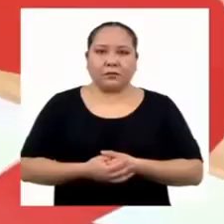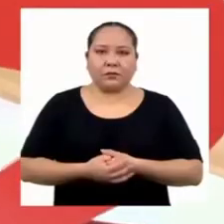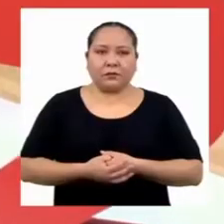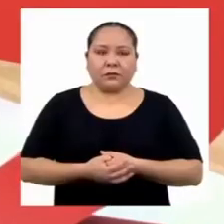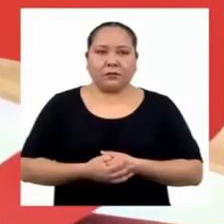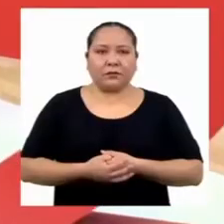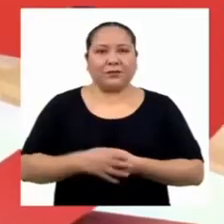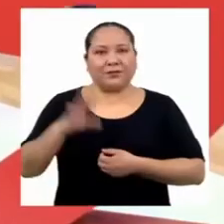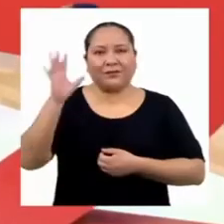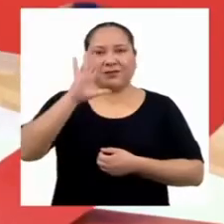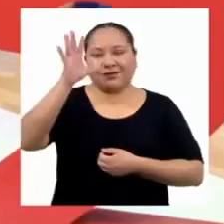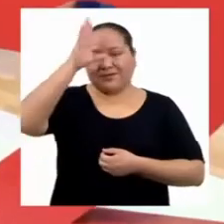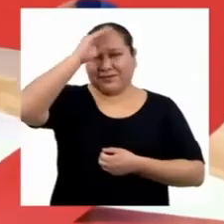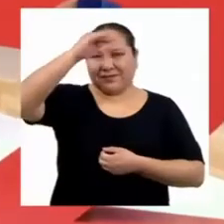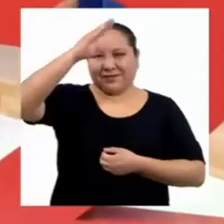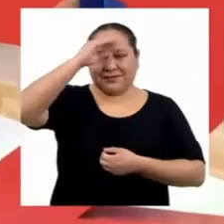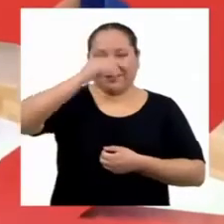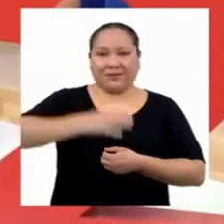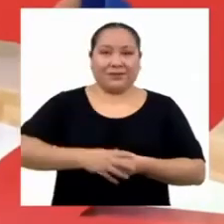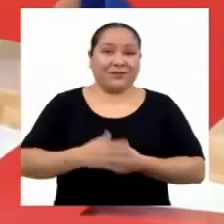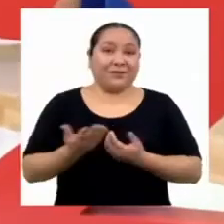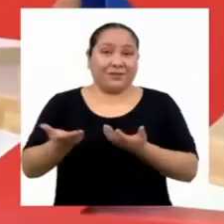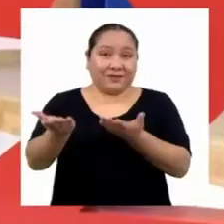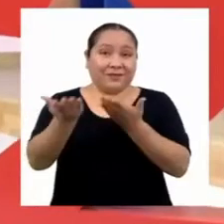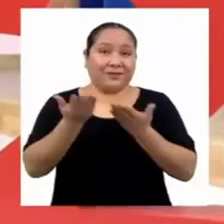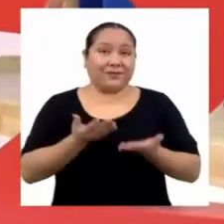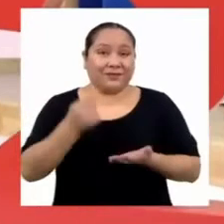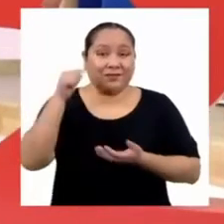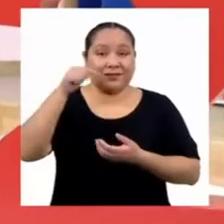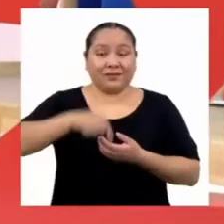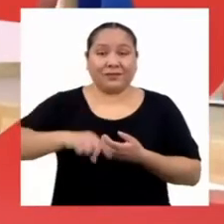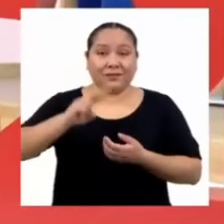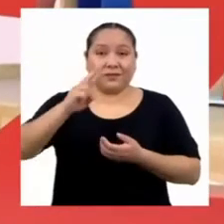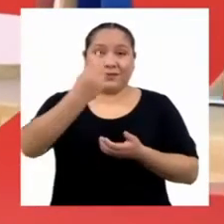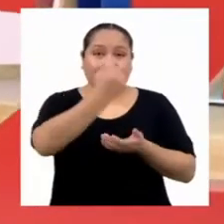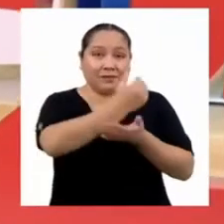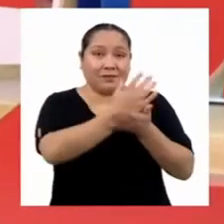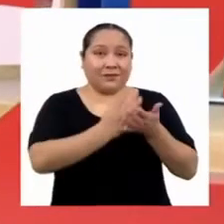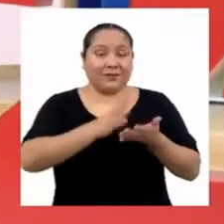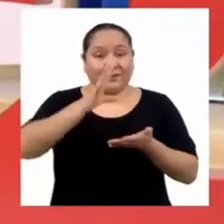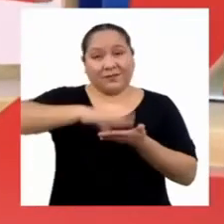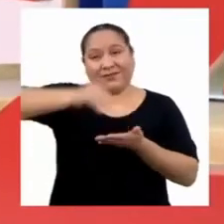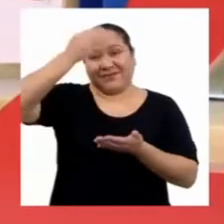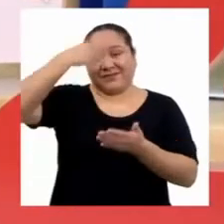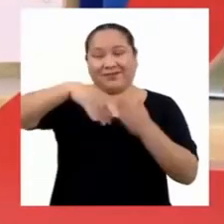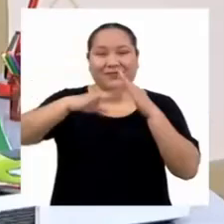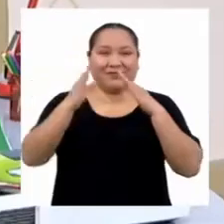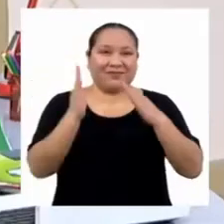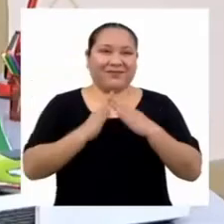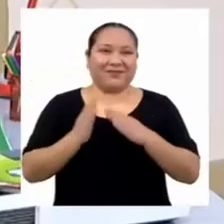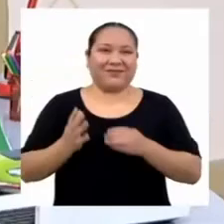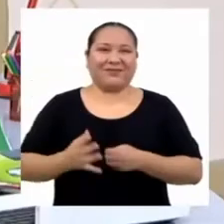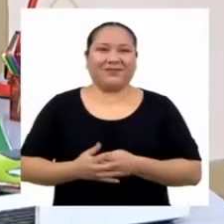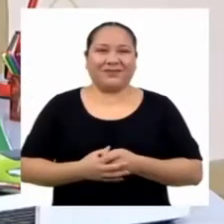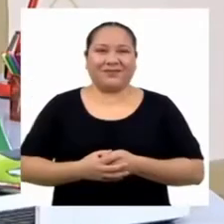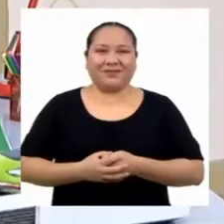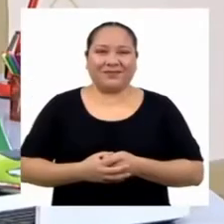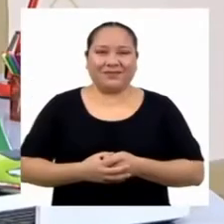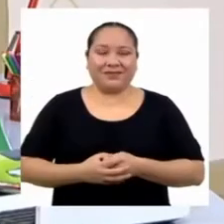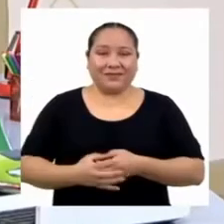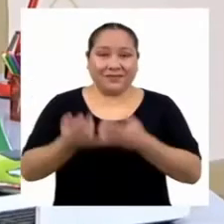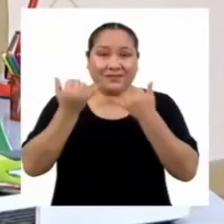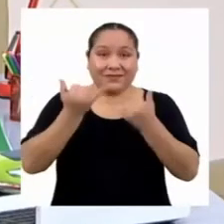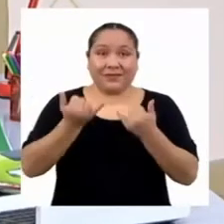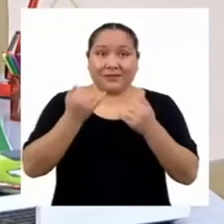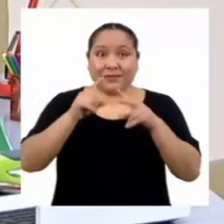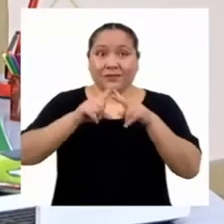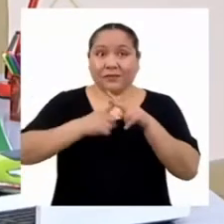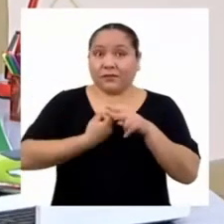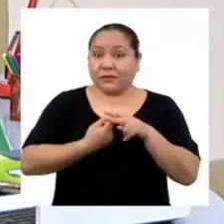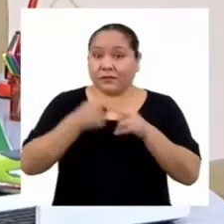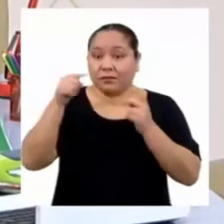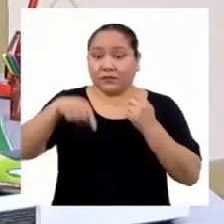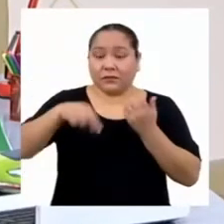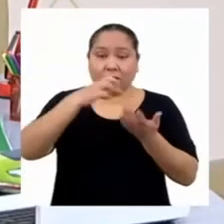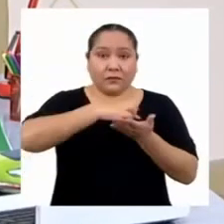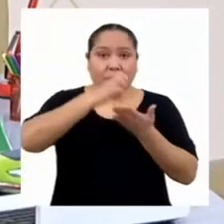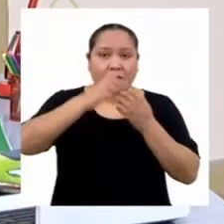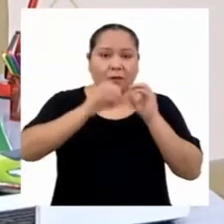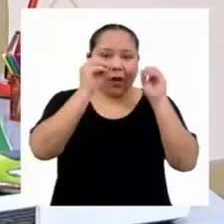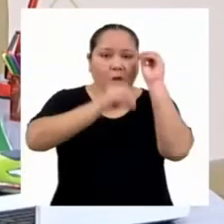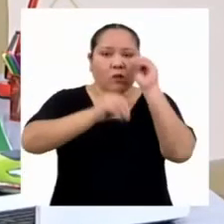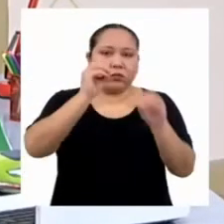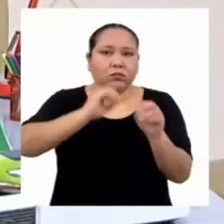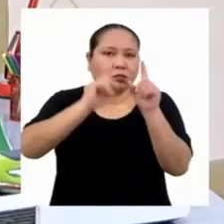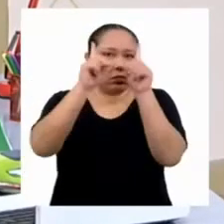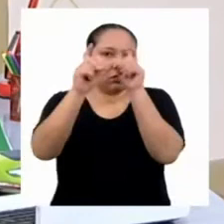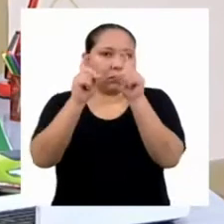Hola, chicas y chicos. Les doy la bienvenida a este segundo bloque de Aprendo en Casa. Hoy iniciamos el programa planteando las